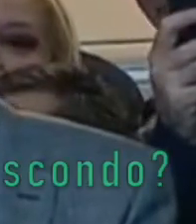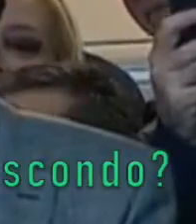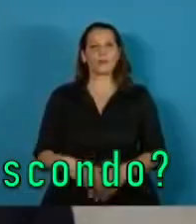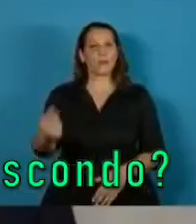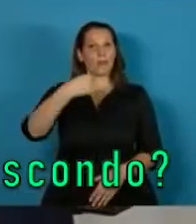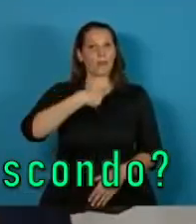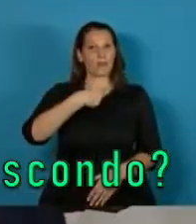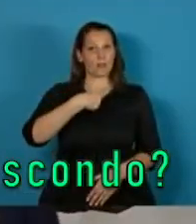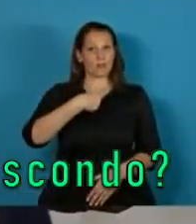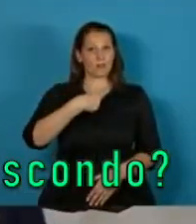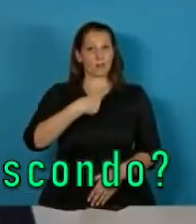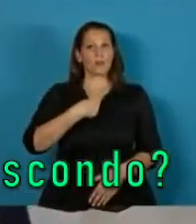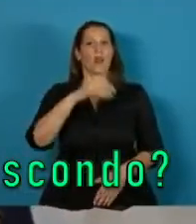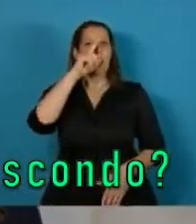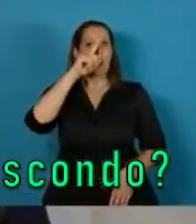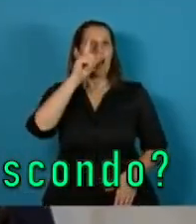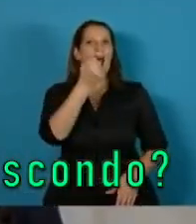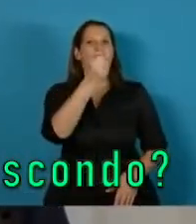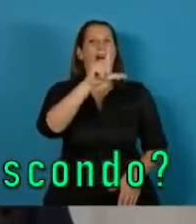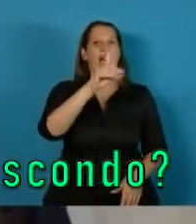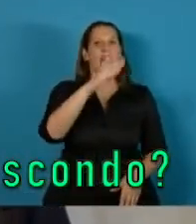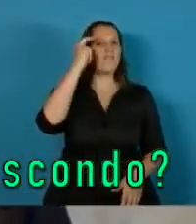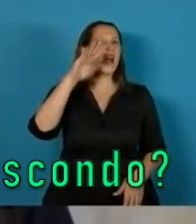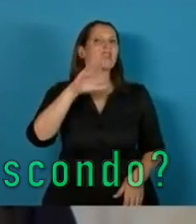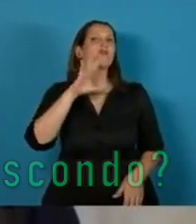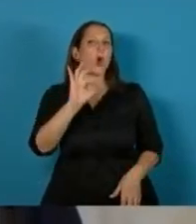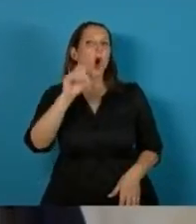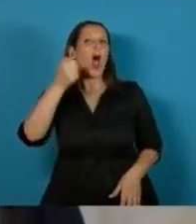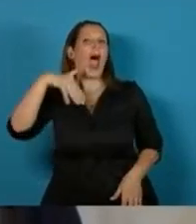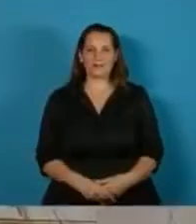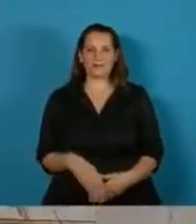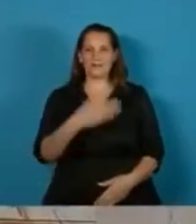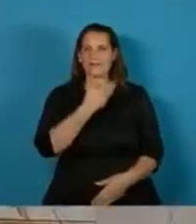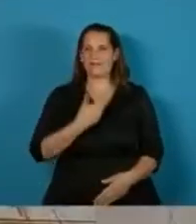Se vienen los vencimientos a donde me escondo